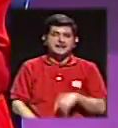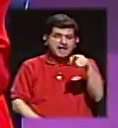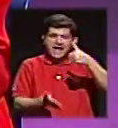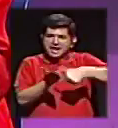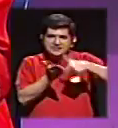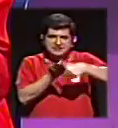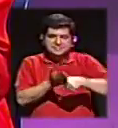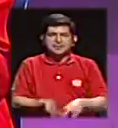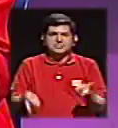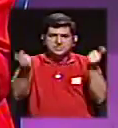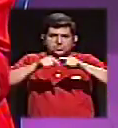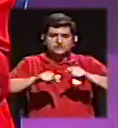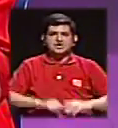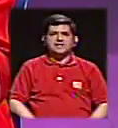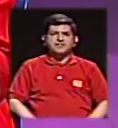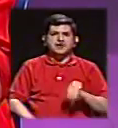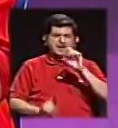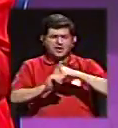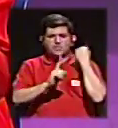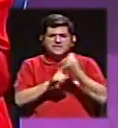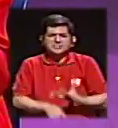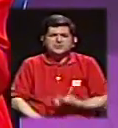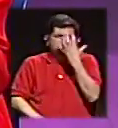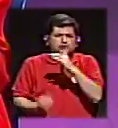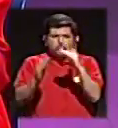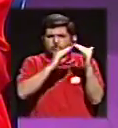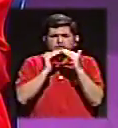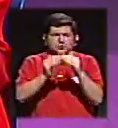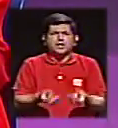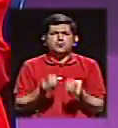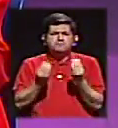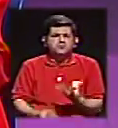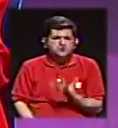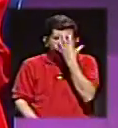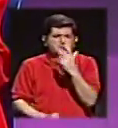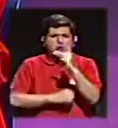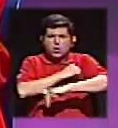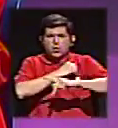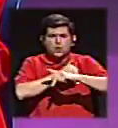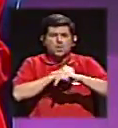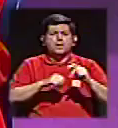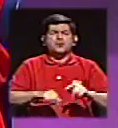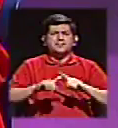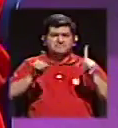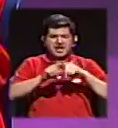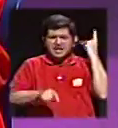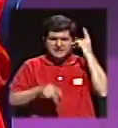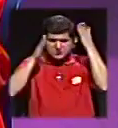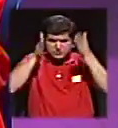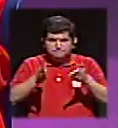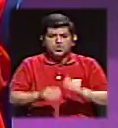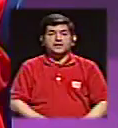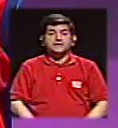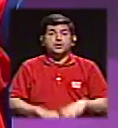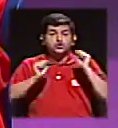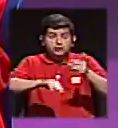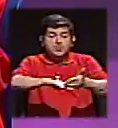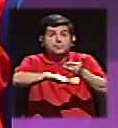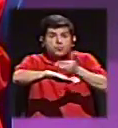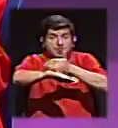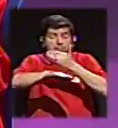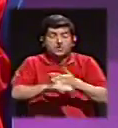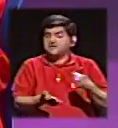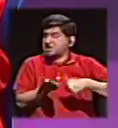Estas elecciones se darán en un marco de malestar ciudadano, de mucho enojo con la política y con los políticos, y que podría incrementar la